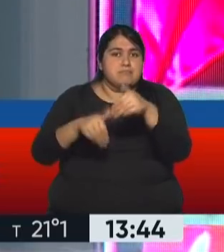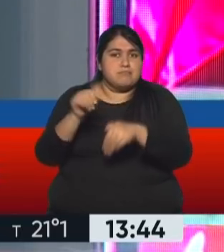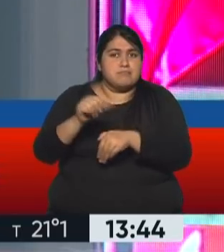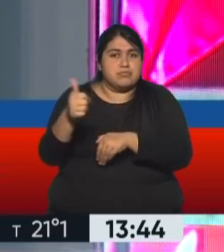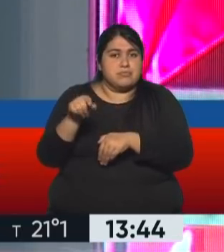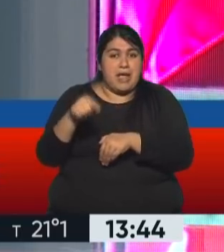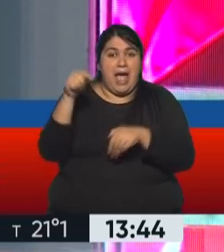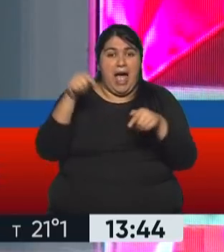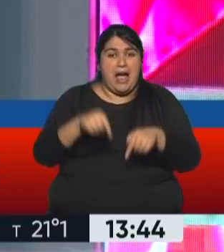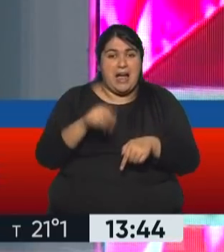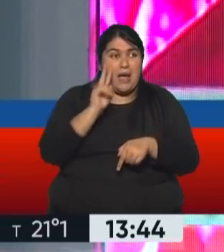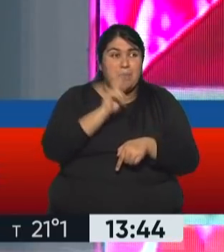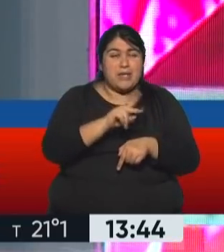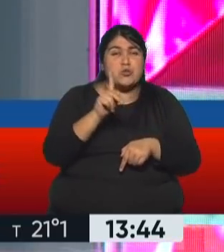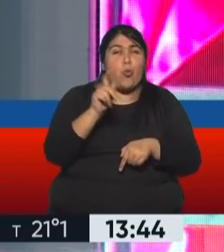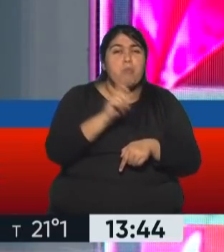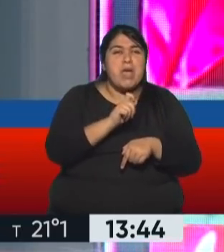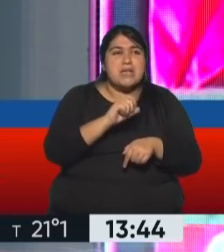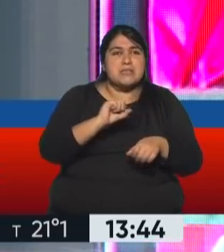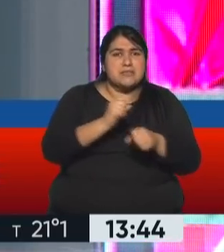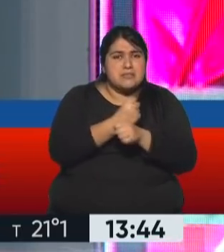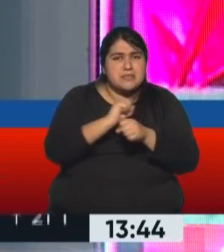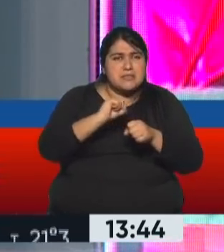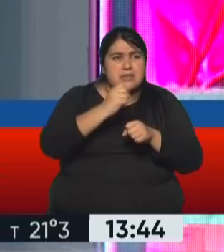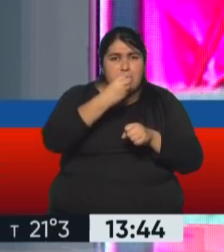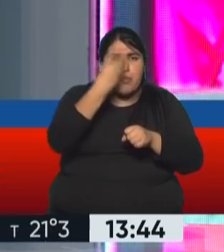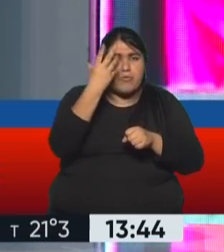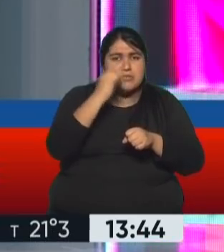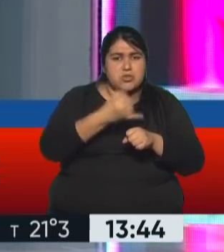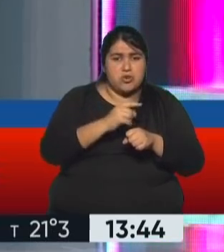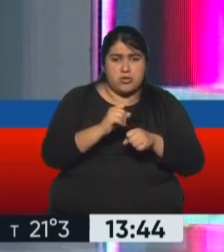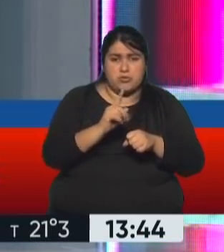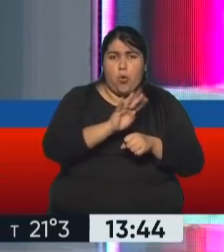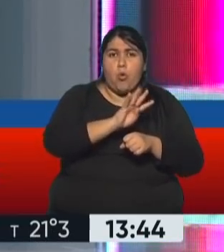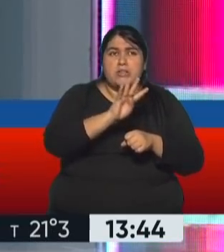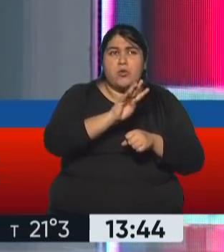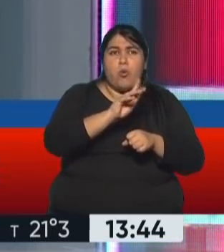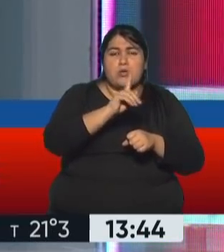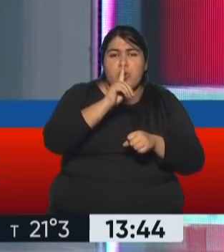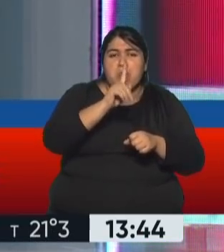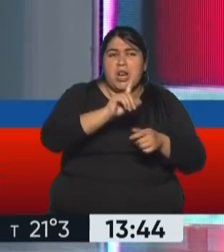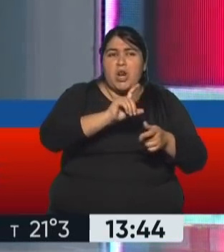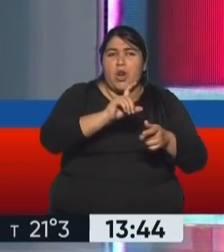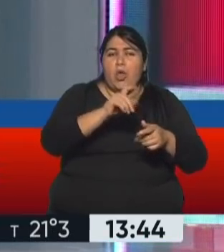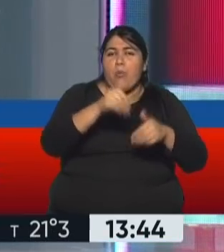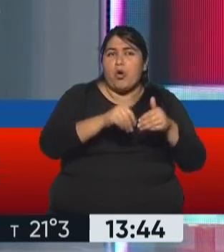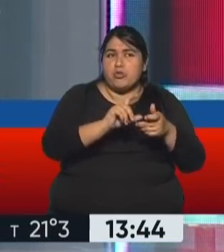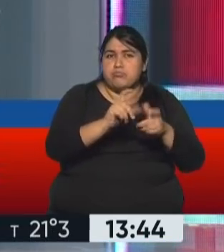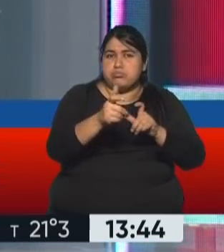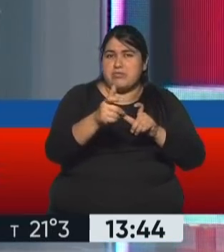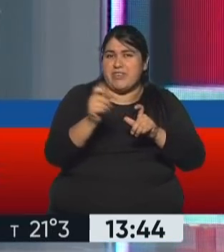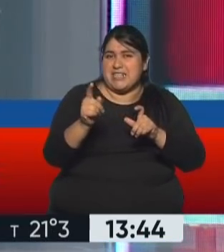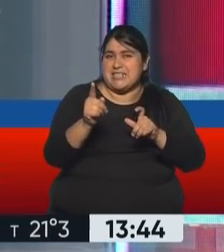estamos viendo ya un mes de demora para definir esta elección, producto de los 44.000 votos de diferencia entre Castillo y